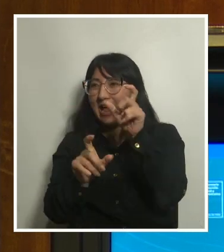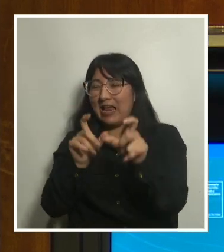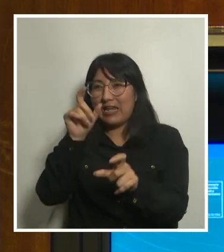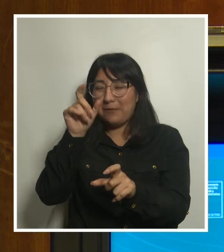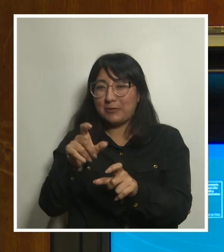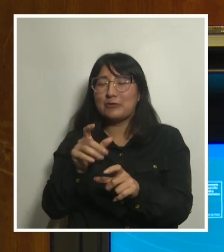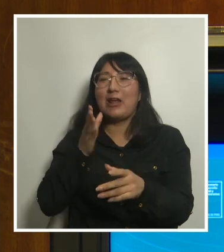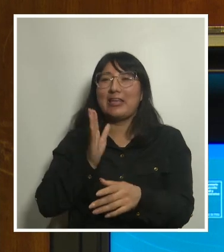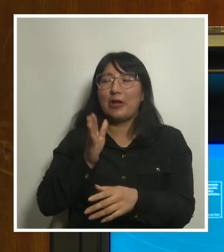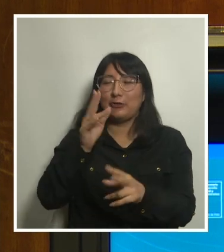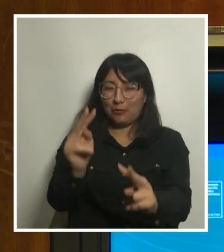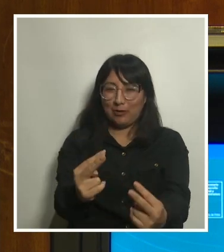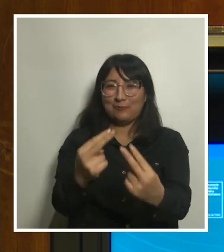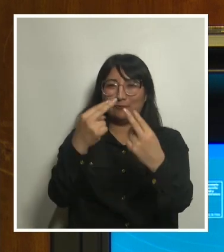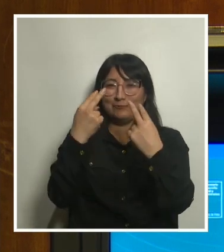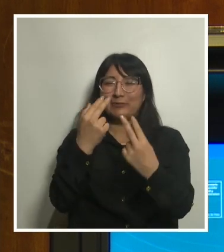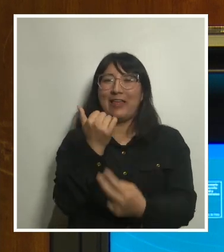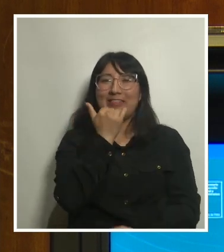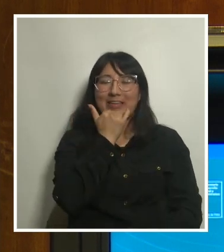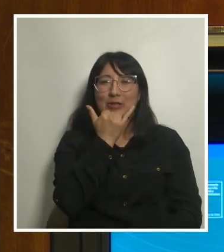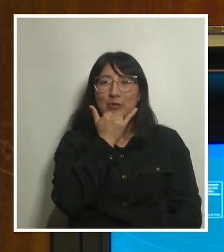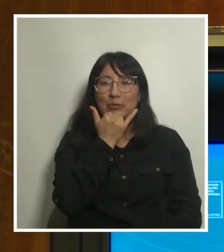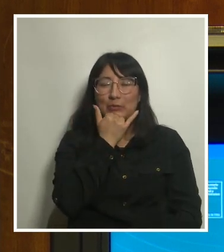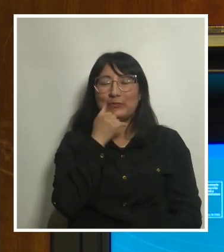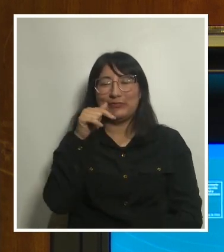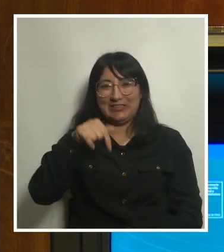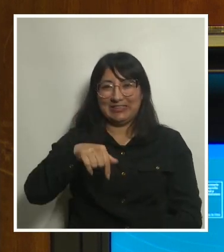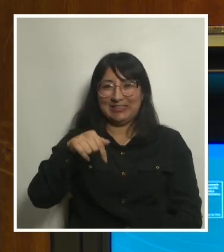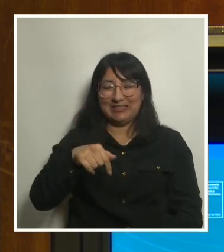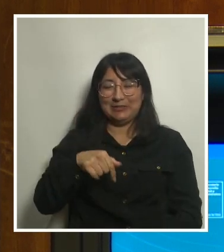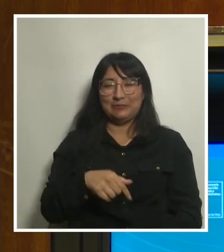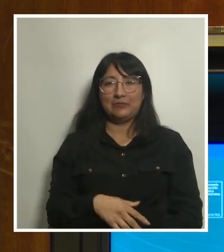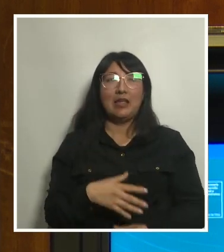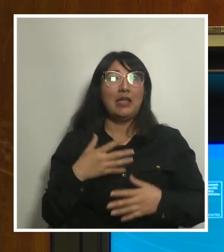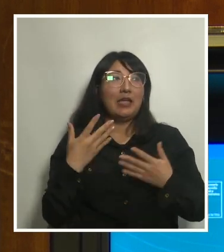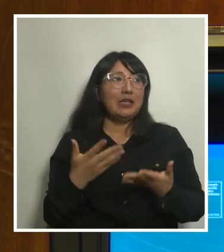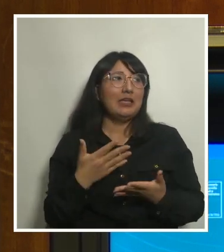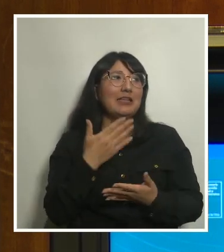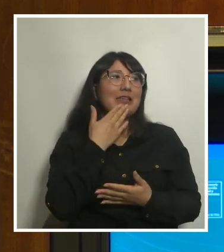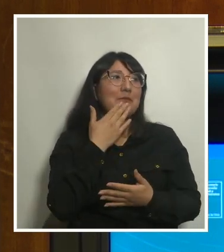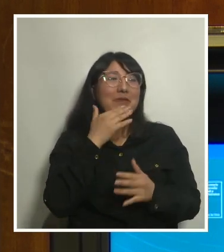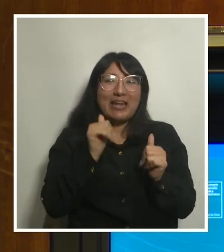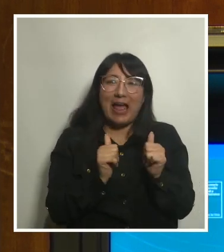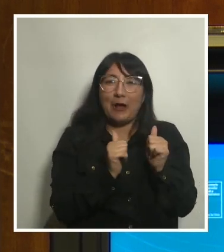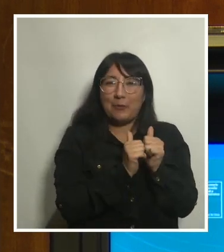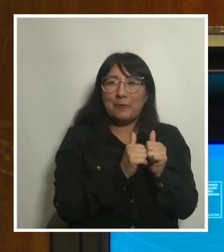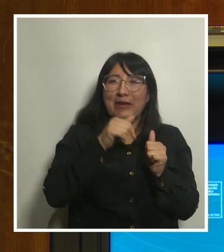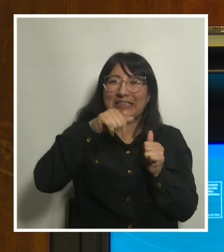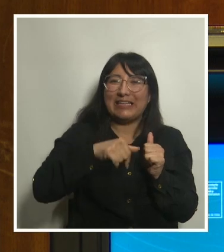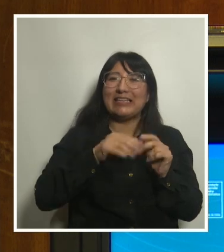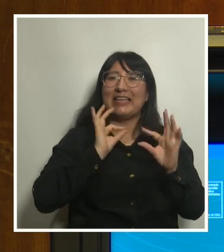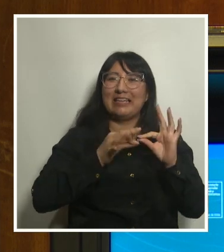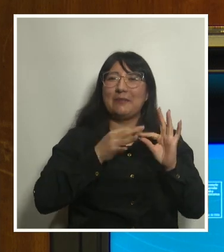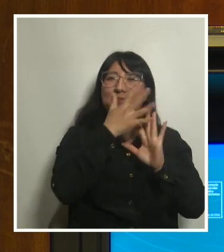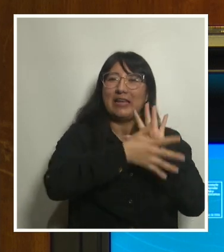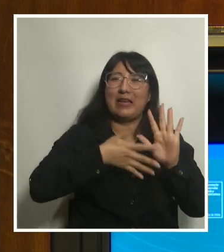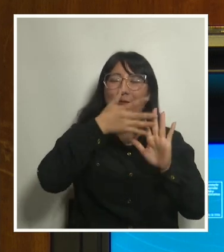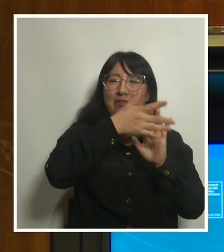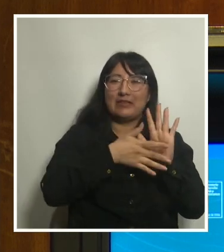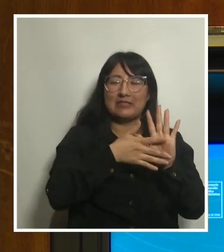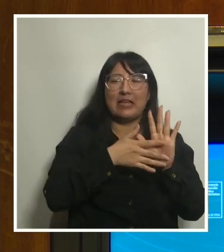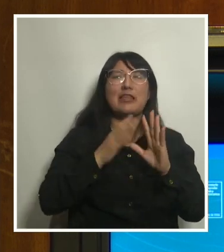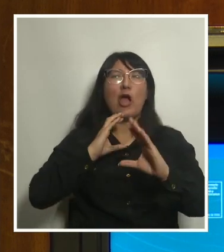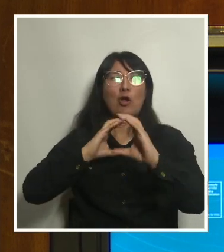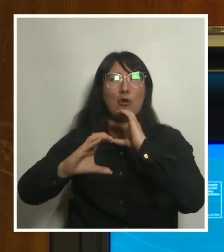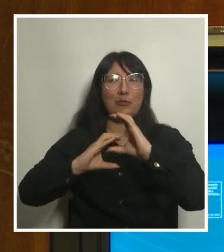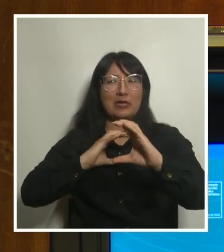transmisión a través del canal de YouTube de la Subdere. Y nos están acompañando también en Lengua de Señas, como siempre, en la comunicación